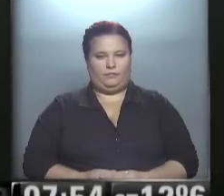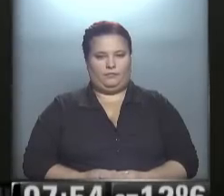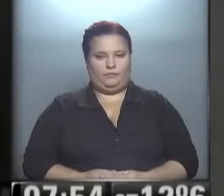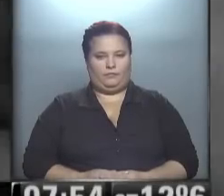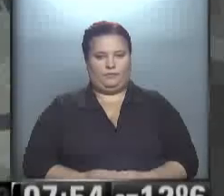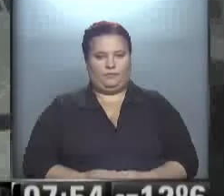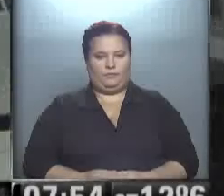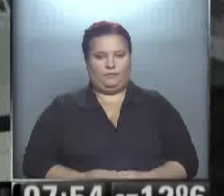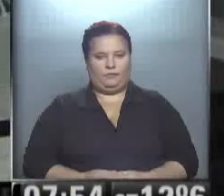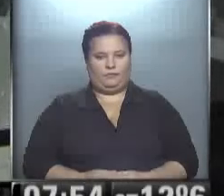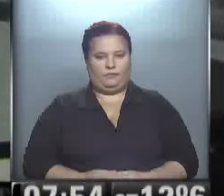¡Yo definitivamente!